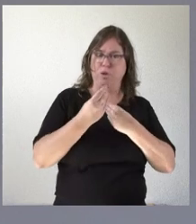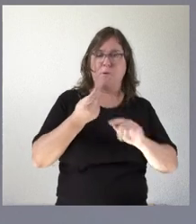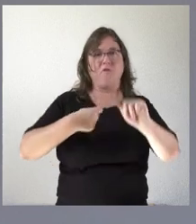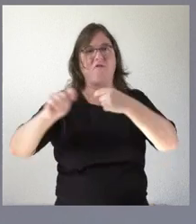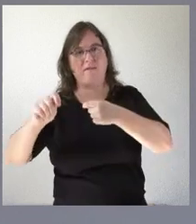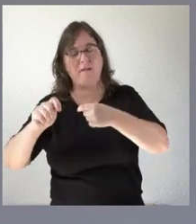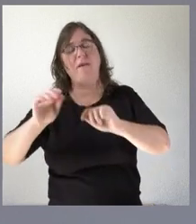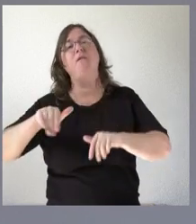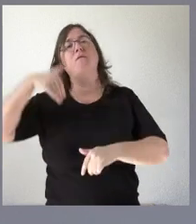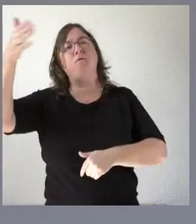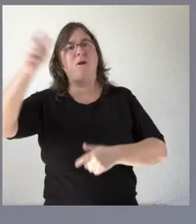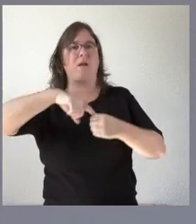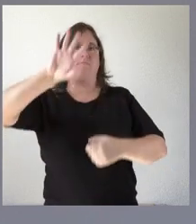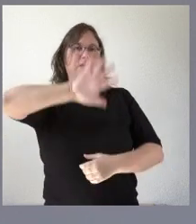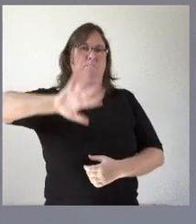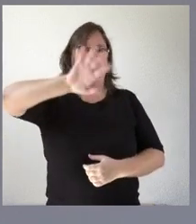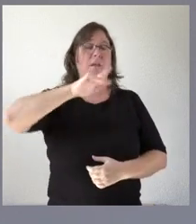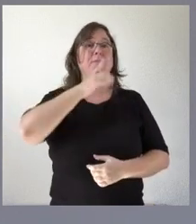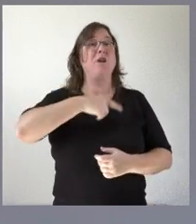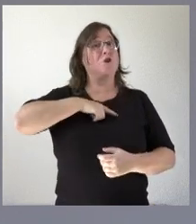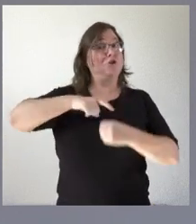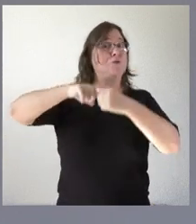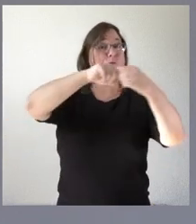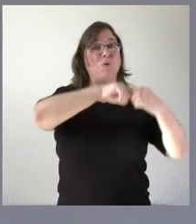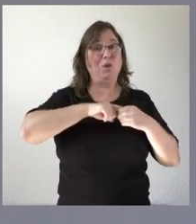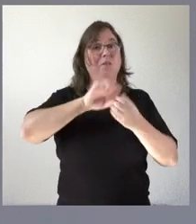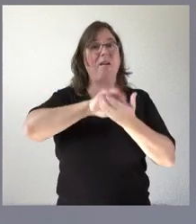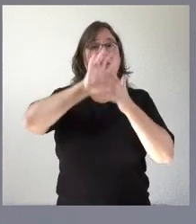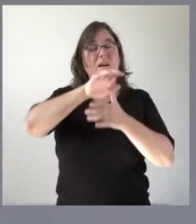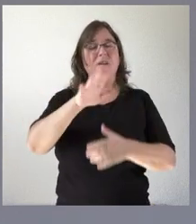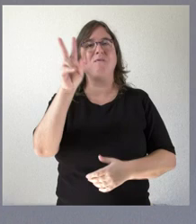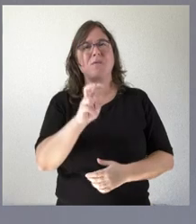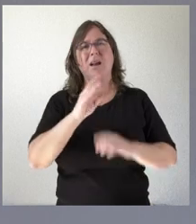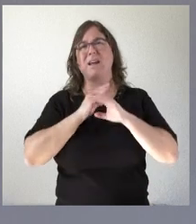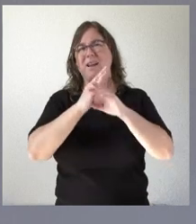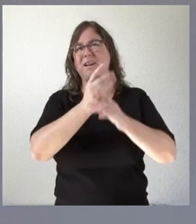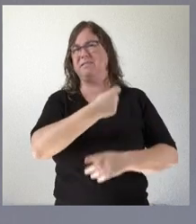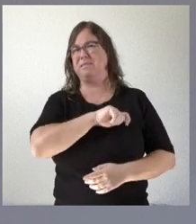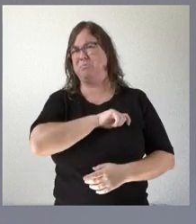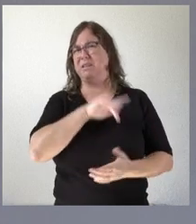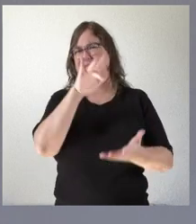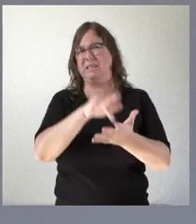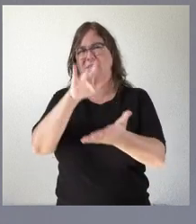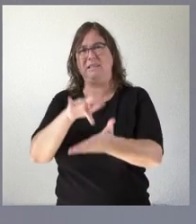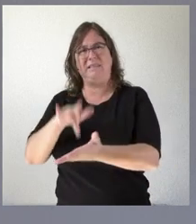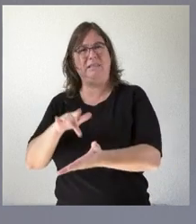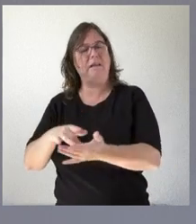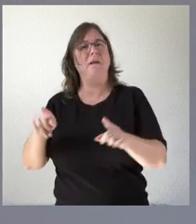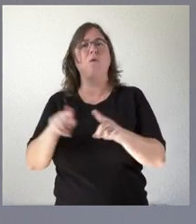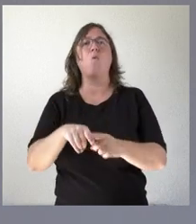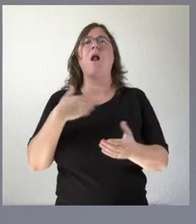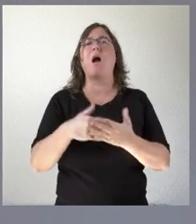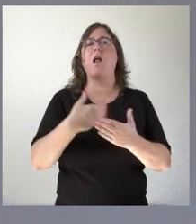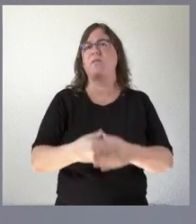solidaridad de Castilla y León sirva para que otras comunidades autónomas y el resto de España que es deficitaria pues tenga una mayor garantía en el consumo